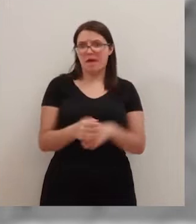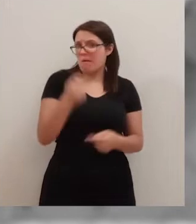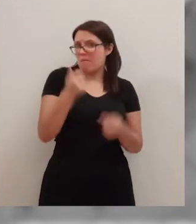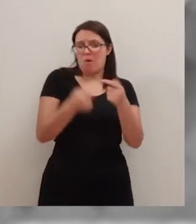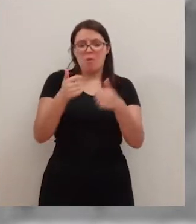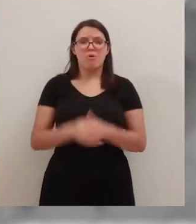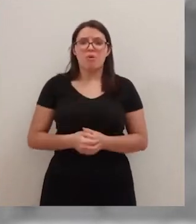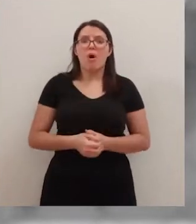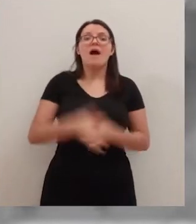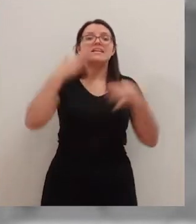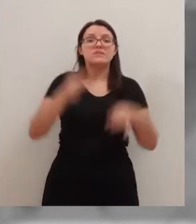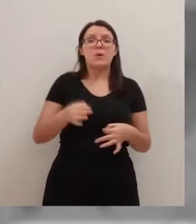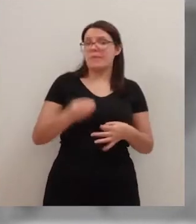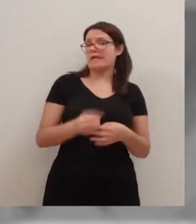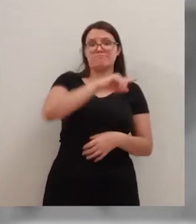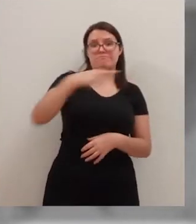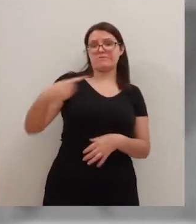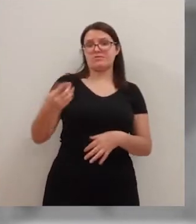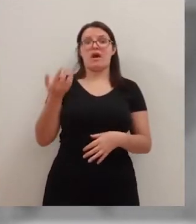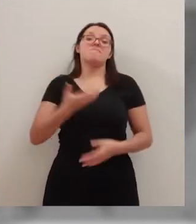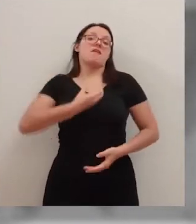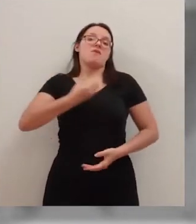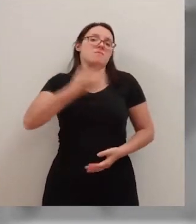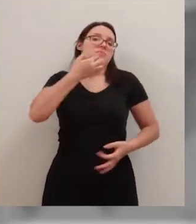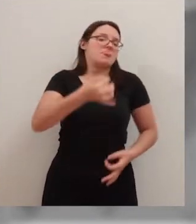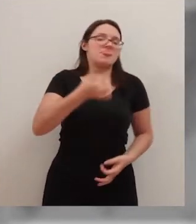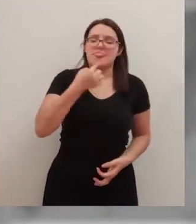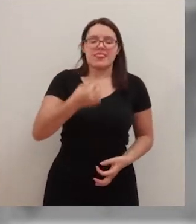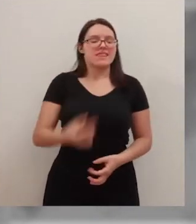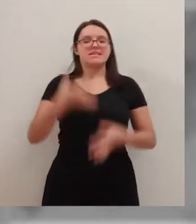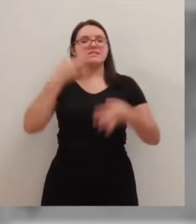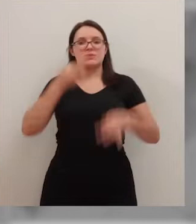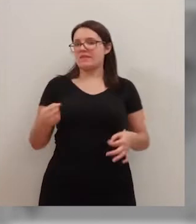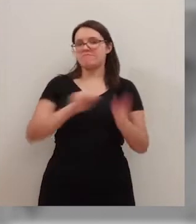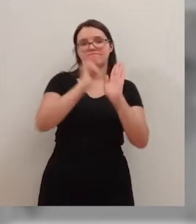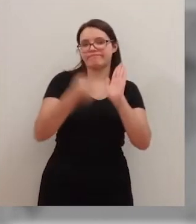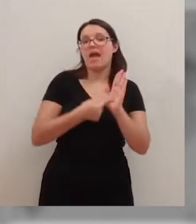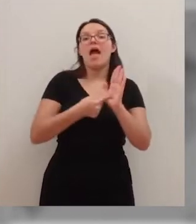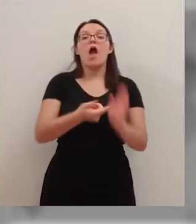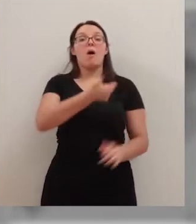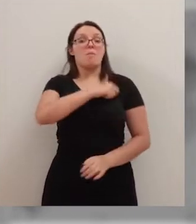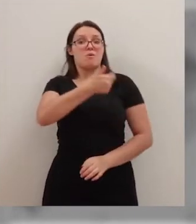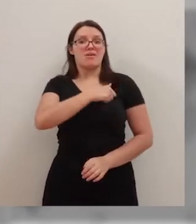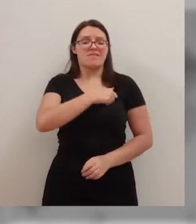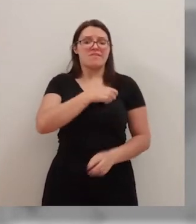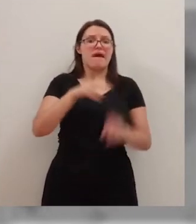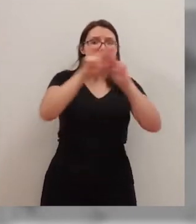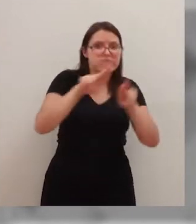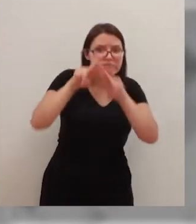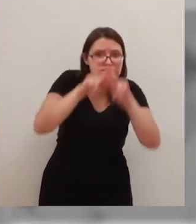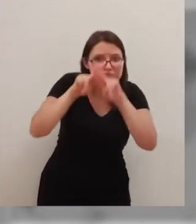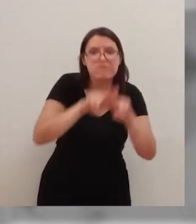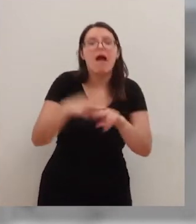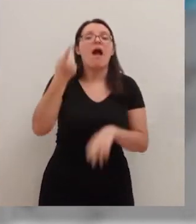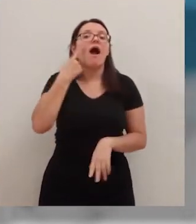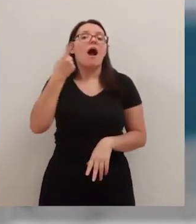poco a poco. La seguridad del edificio, según el ayuntamiento, es total... ...y la Policía Nacional se ocupa de la investigación para